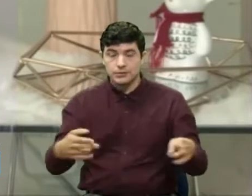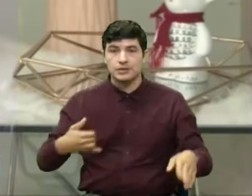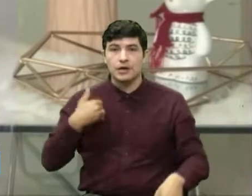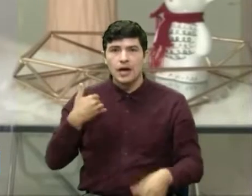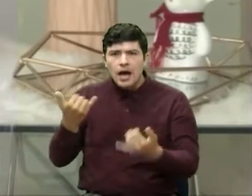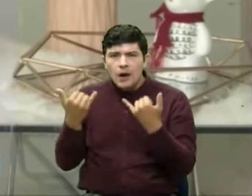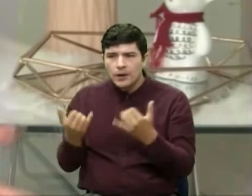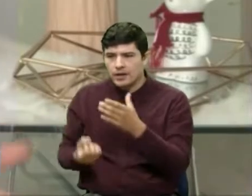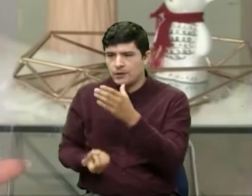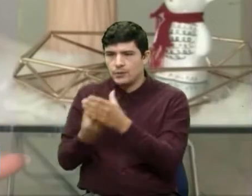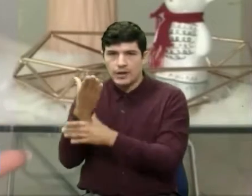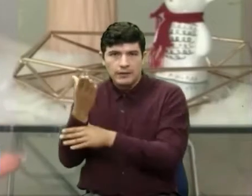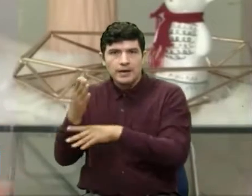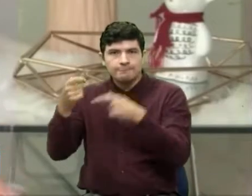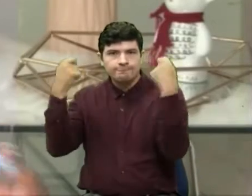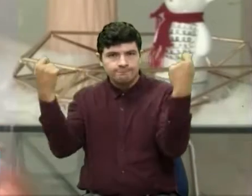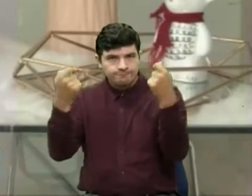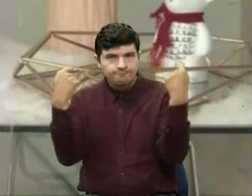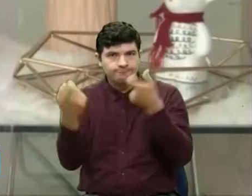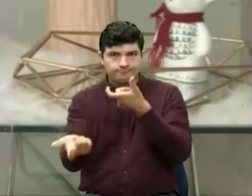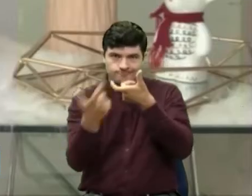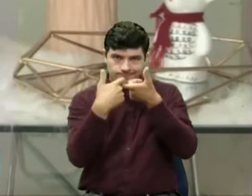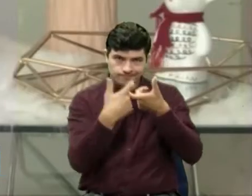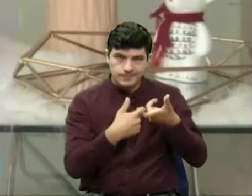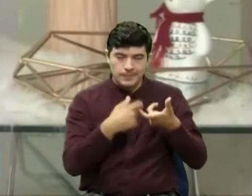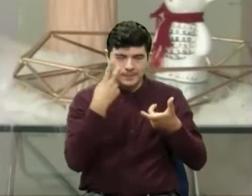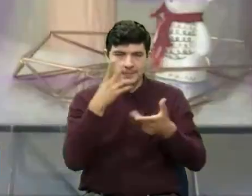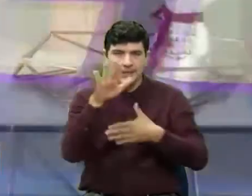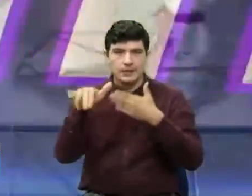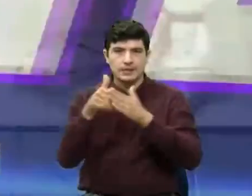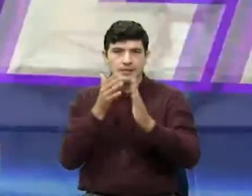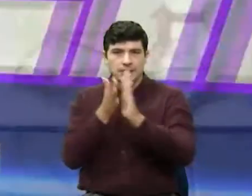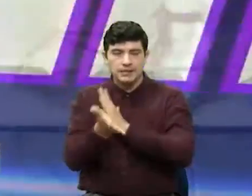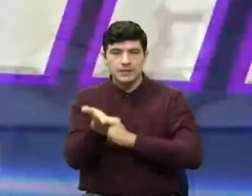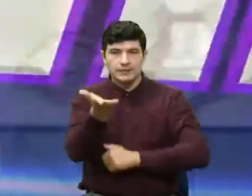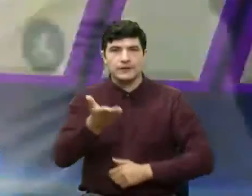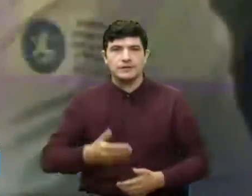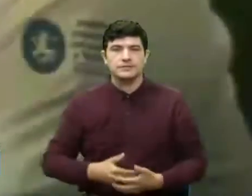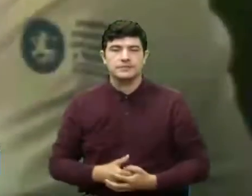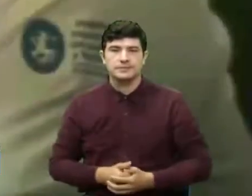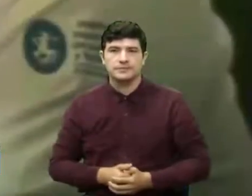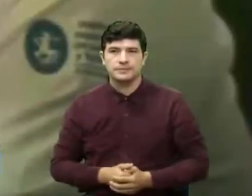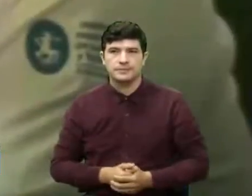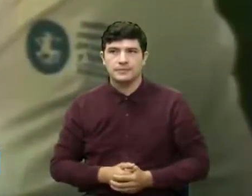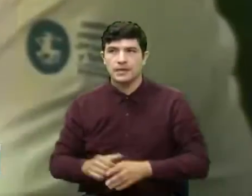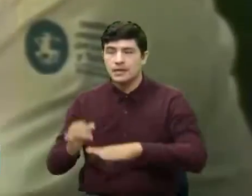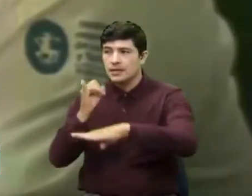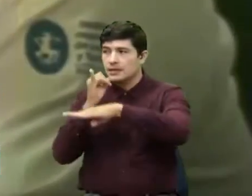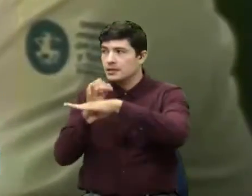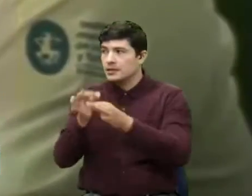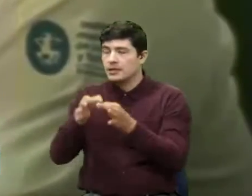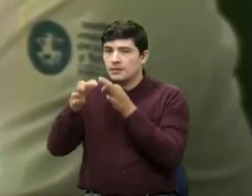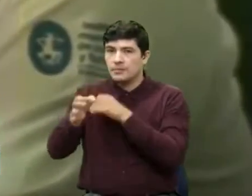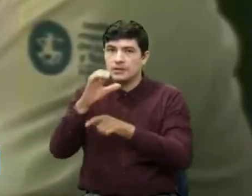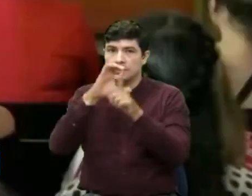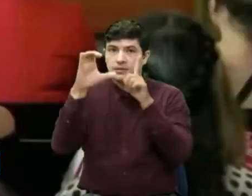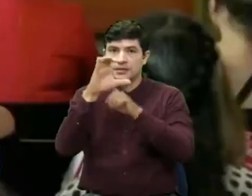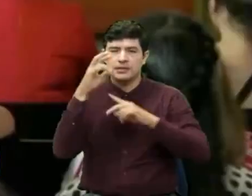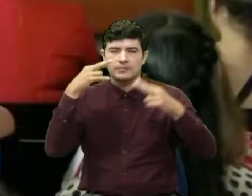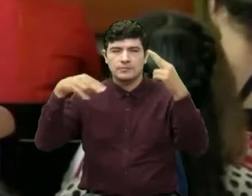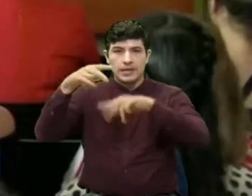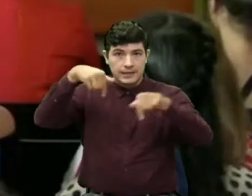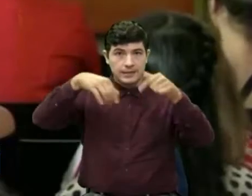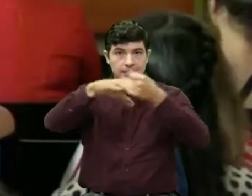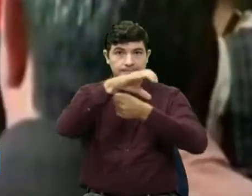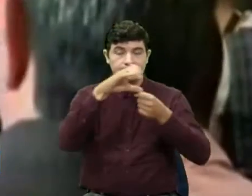de una nueva convocatoria. Conozcan a continuación todos los detalles. El Instituto Municipal de Cultura y Turismo